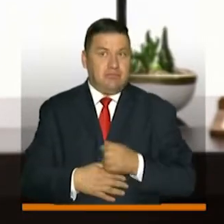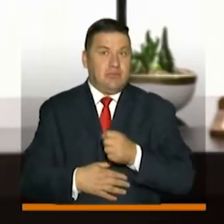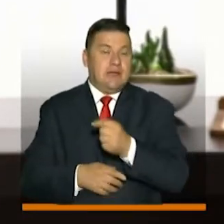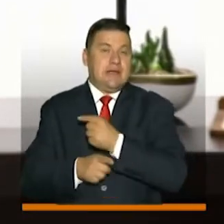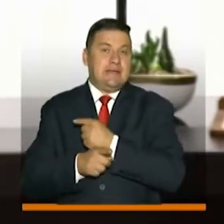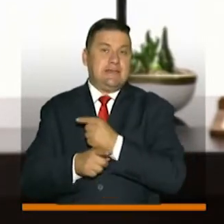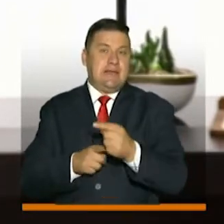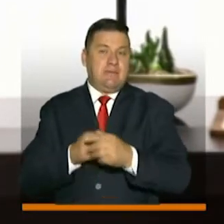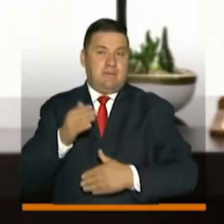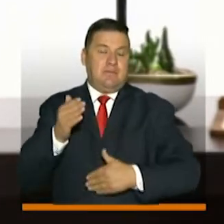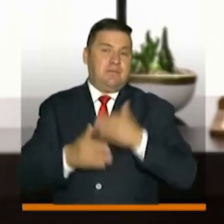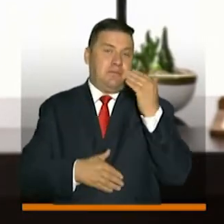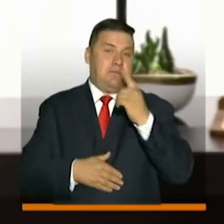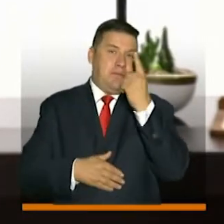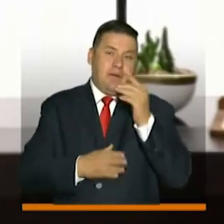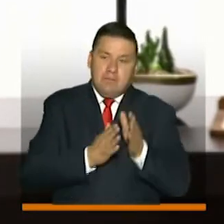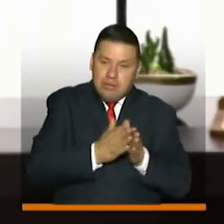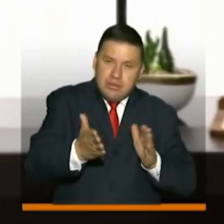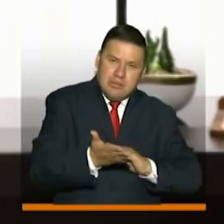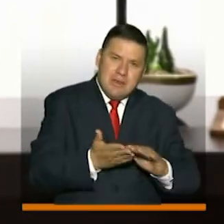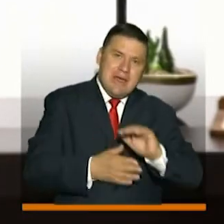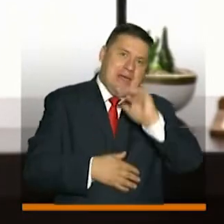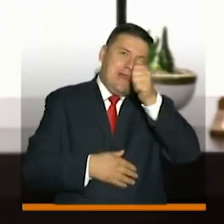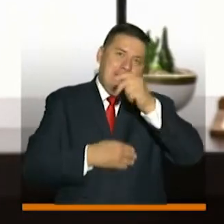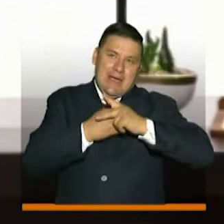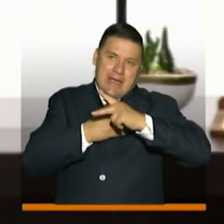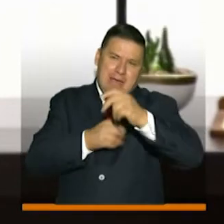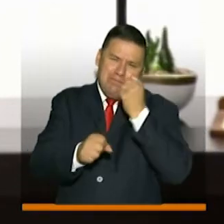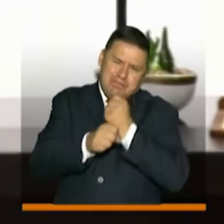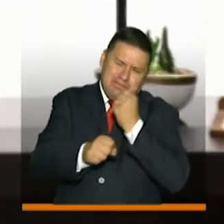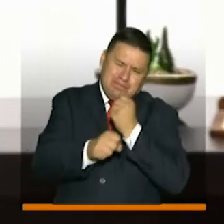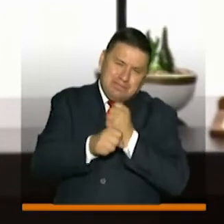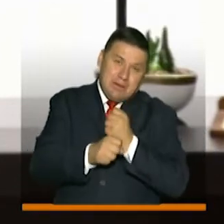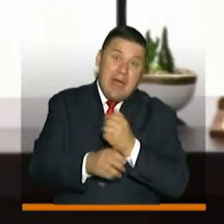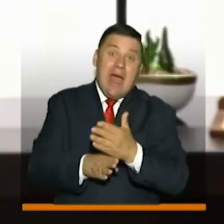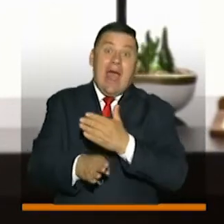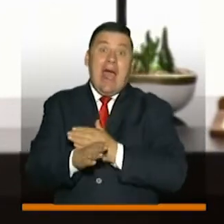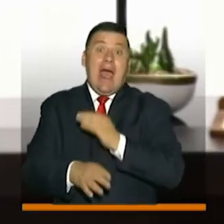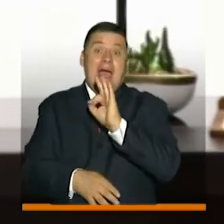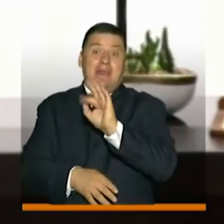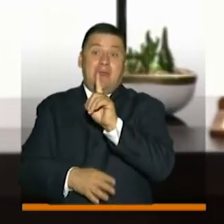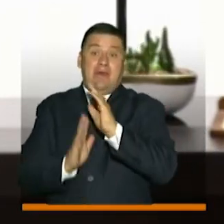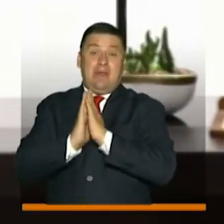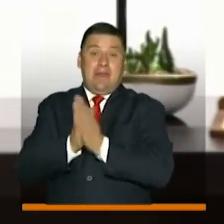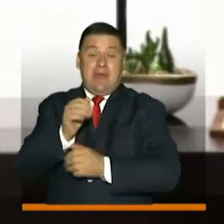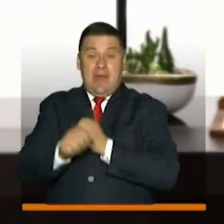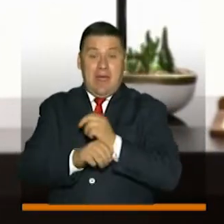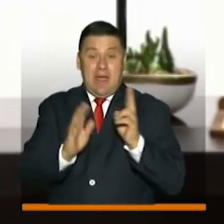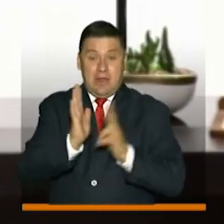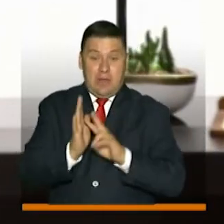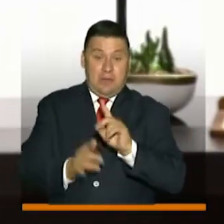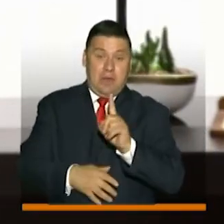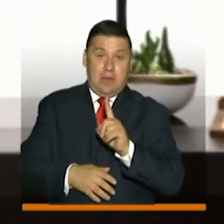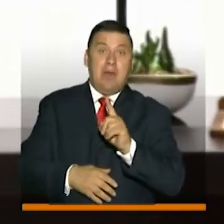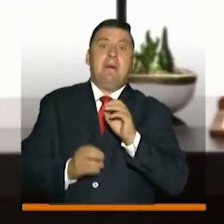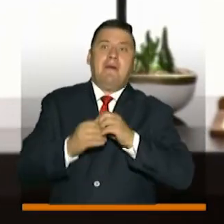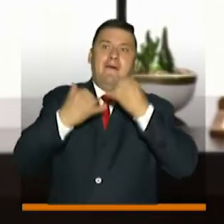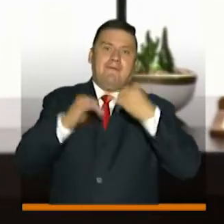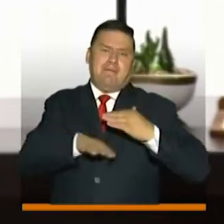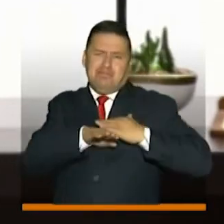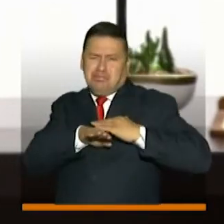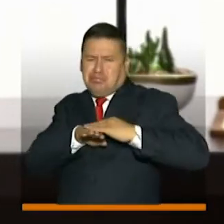semana iniciaremos la primera etapa, 10 kilómetros, y antes del 31 de diciembre del año 2021 estaremos